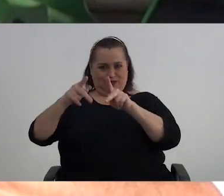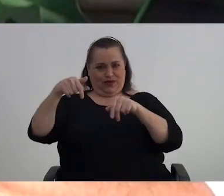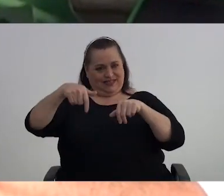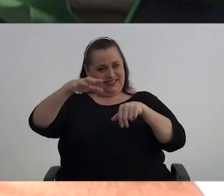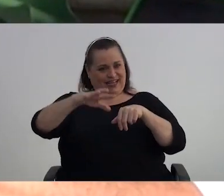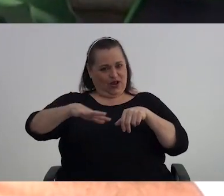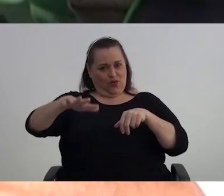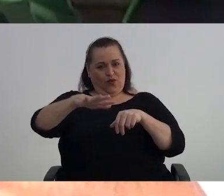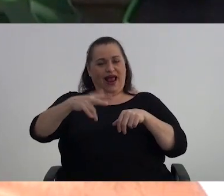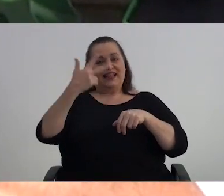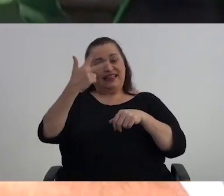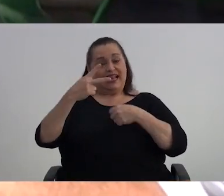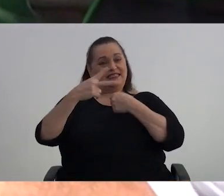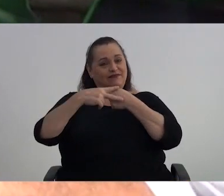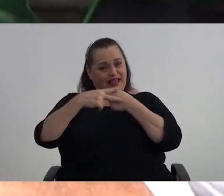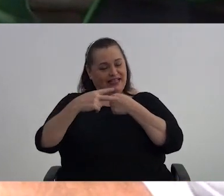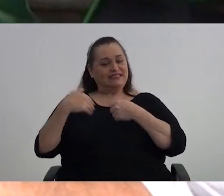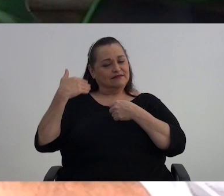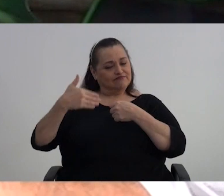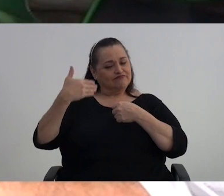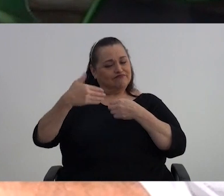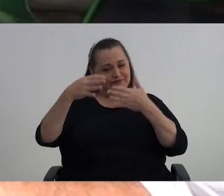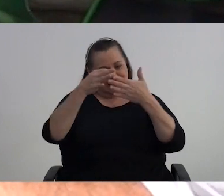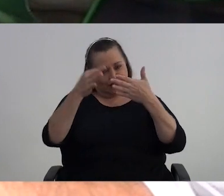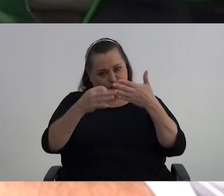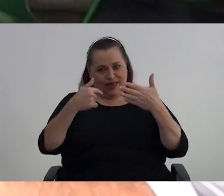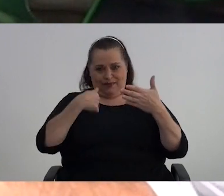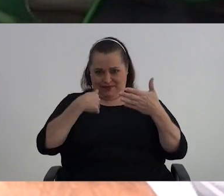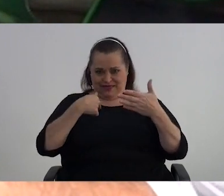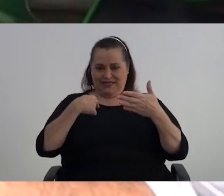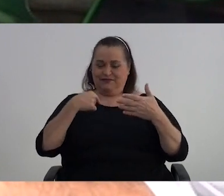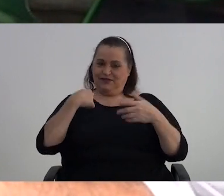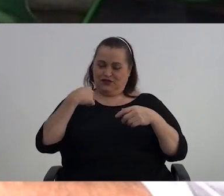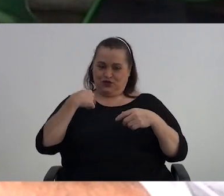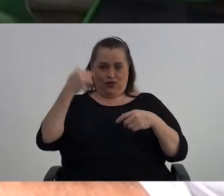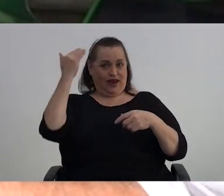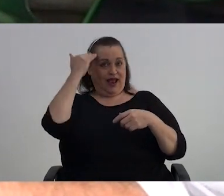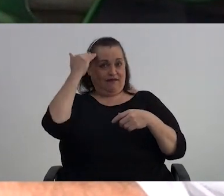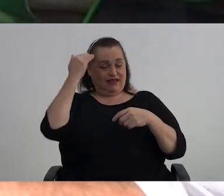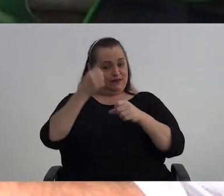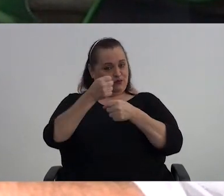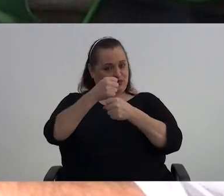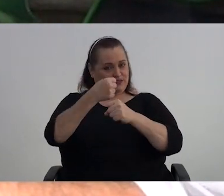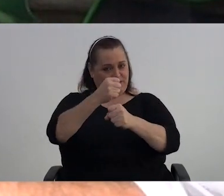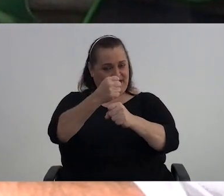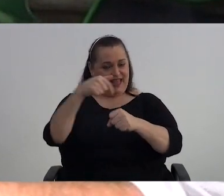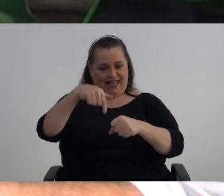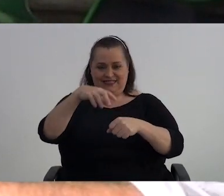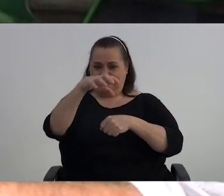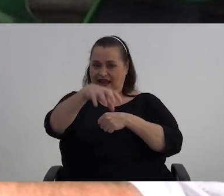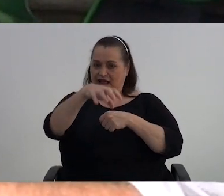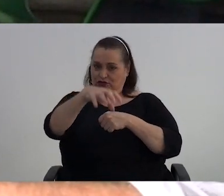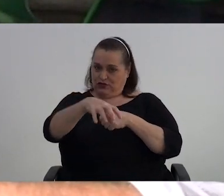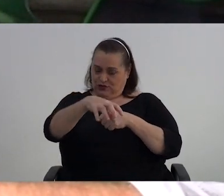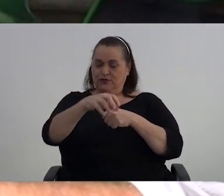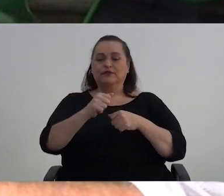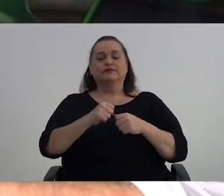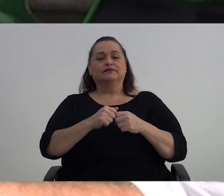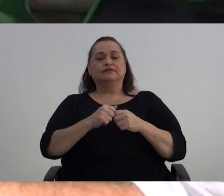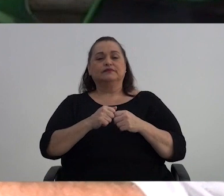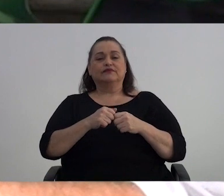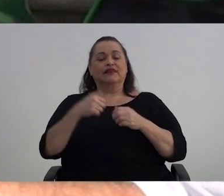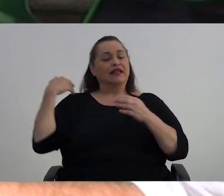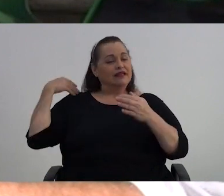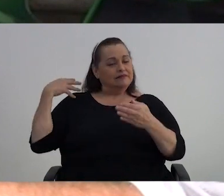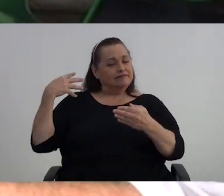tres periodos con este, a la cabeza de la municipalidad de este cantón, a